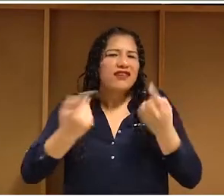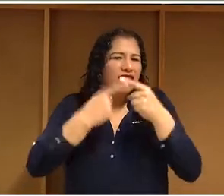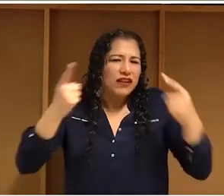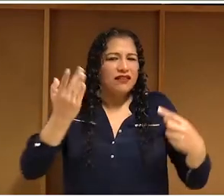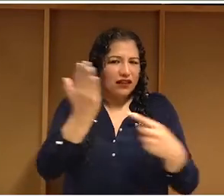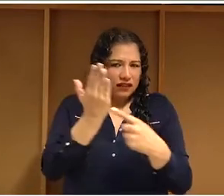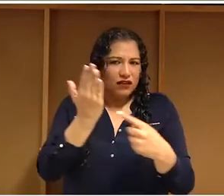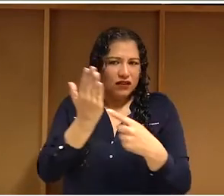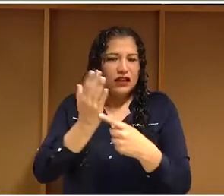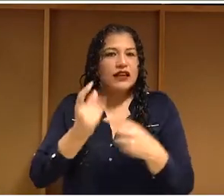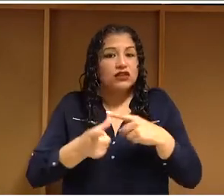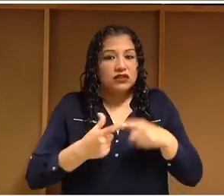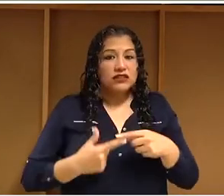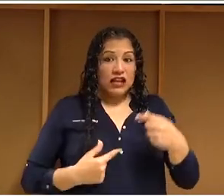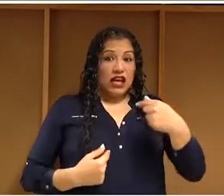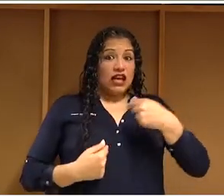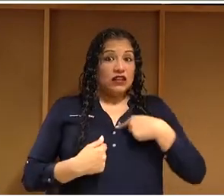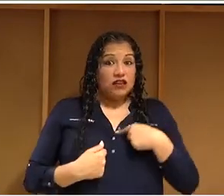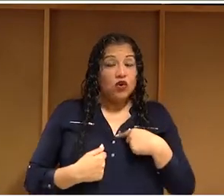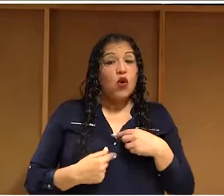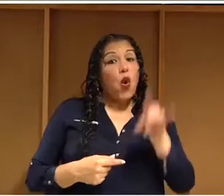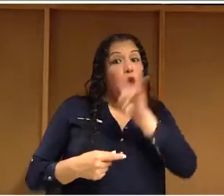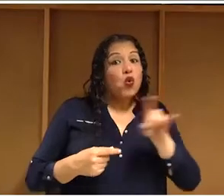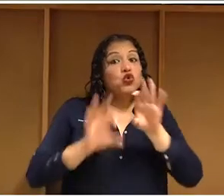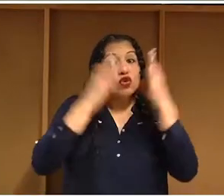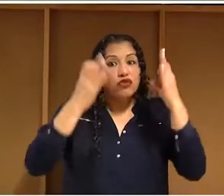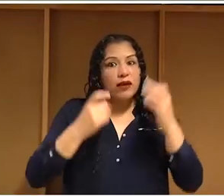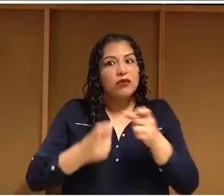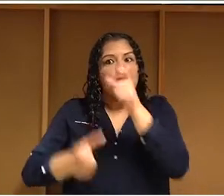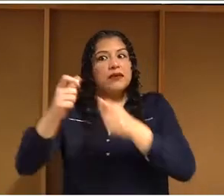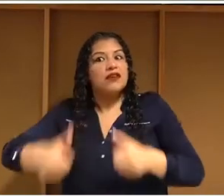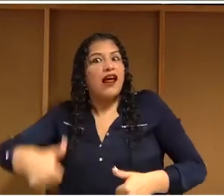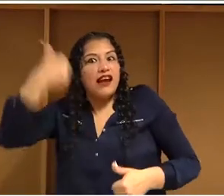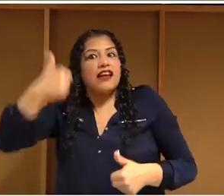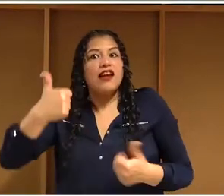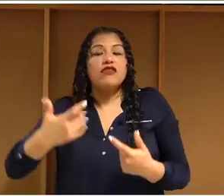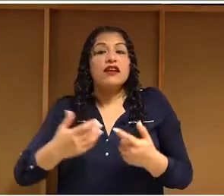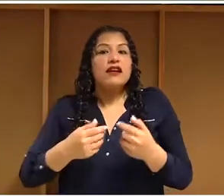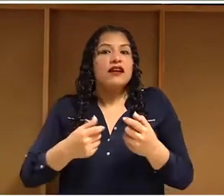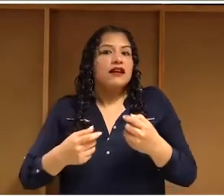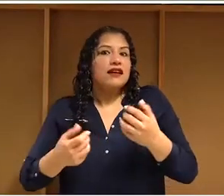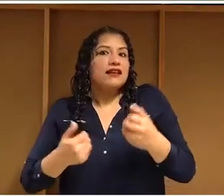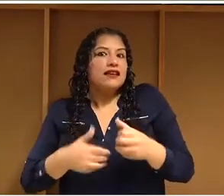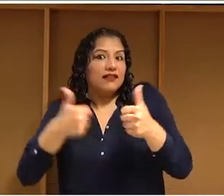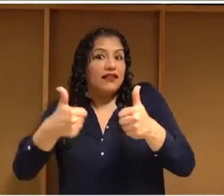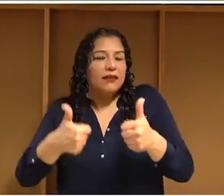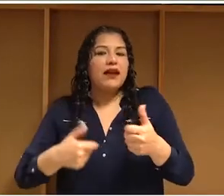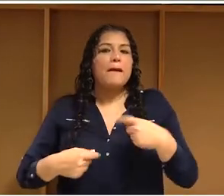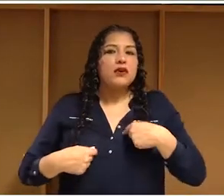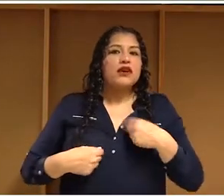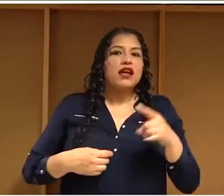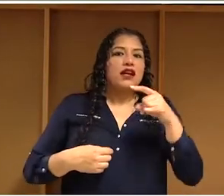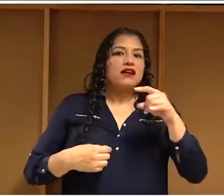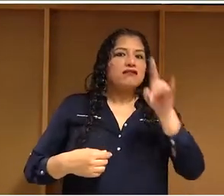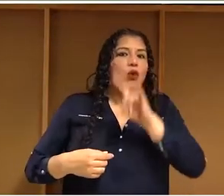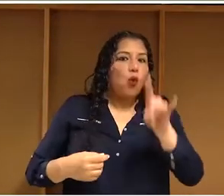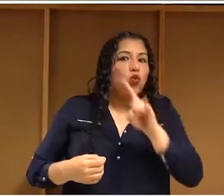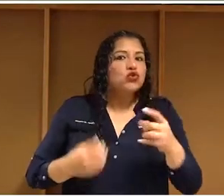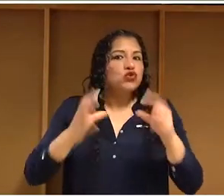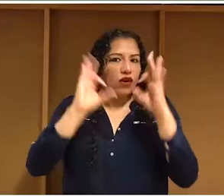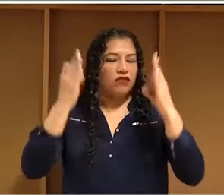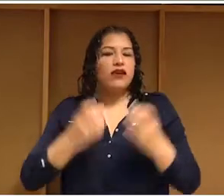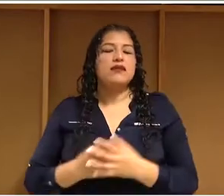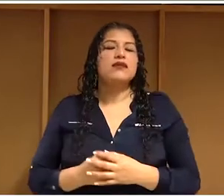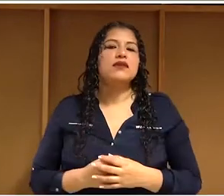y al mismo tiempo ellos dependen de nosotros. Esto es algo que quizás en el mundo digital es más evidente que en cualquier otro espacio, aunque